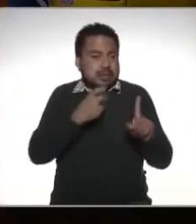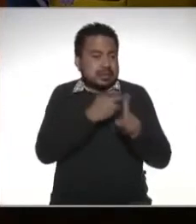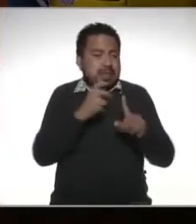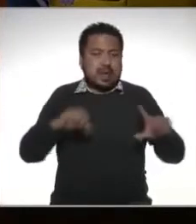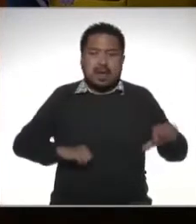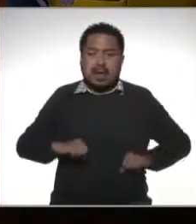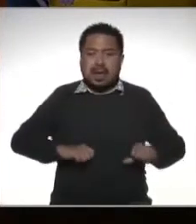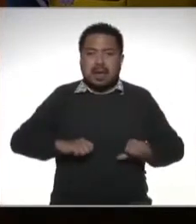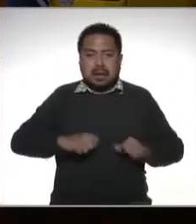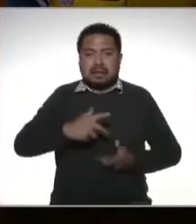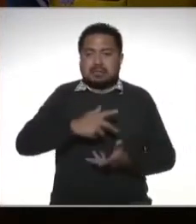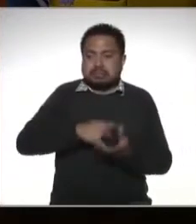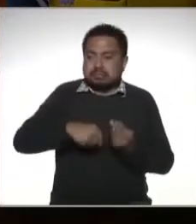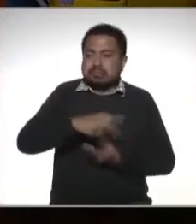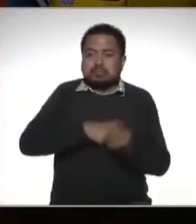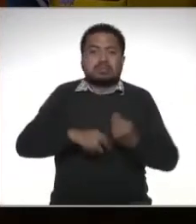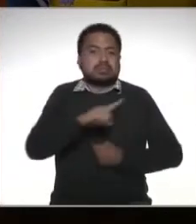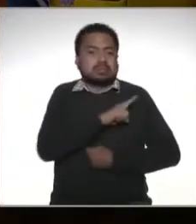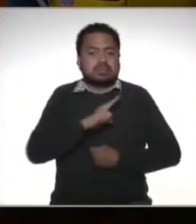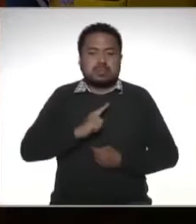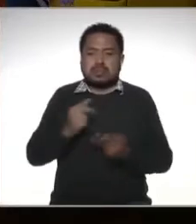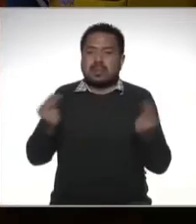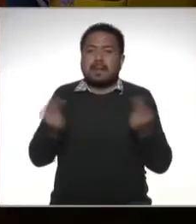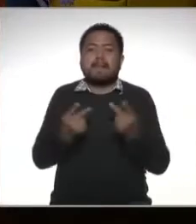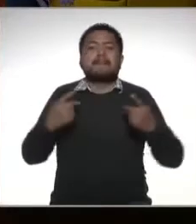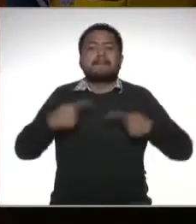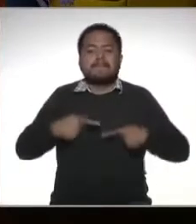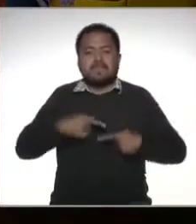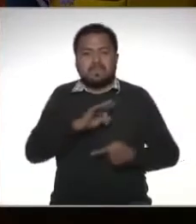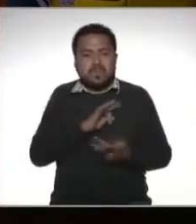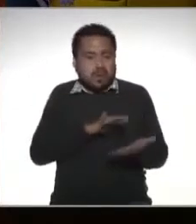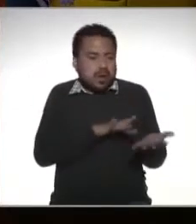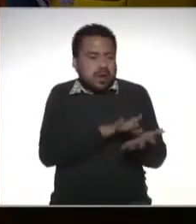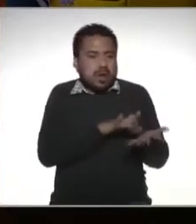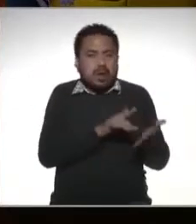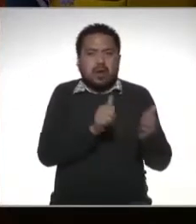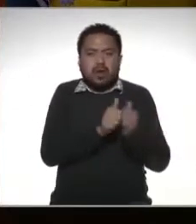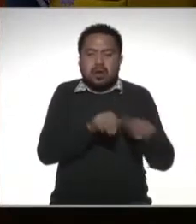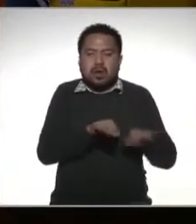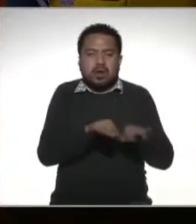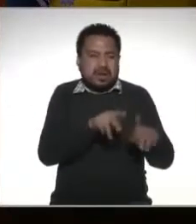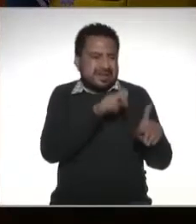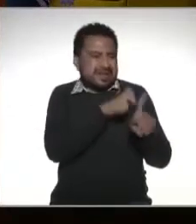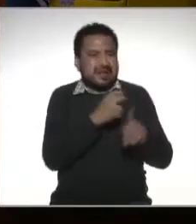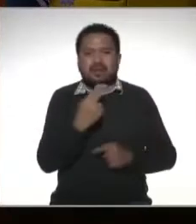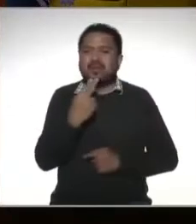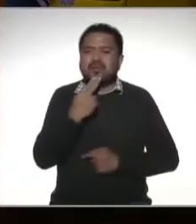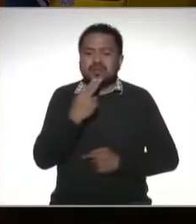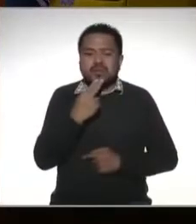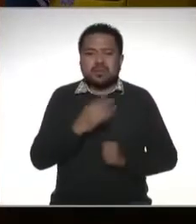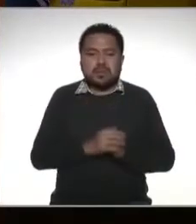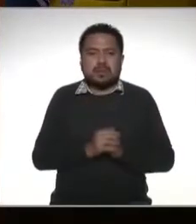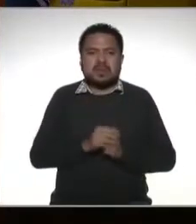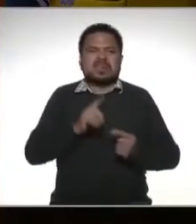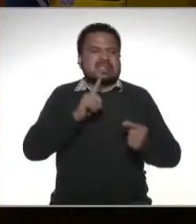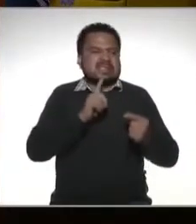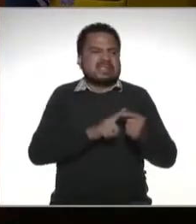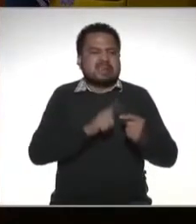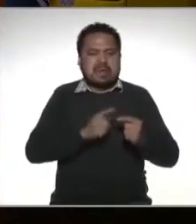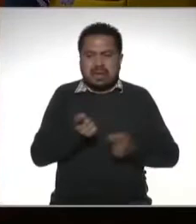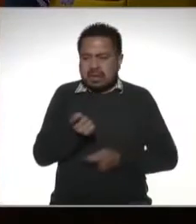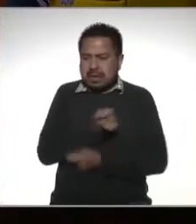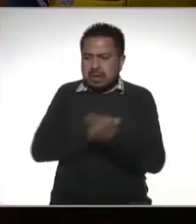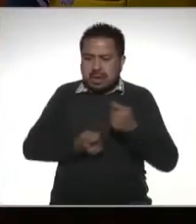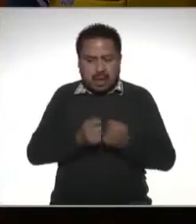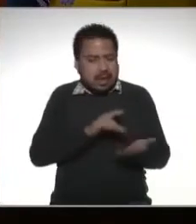económica pues requiere de personas que lo apoyen en el desempeño de esa función y a quienes a cambio